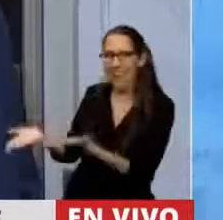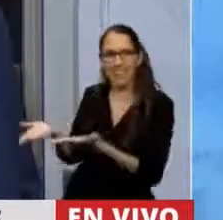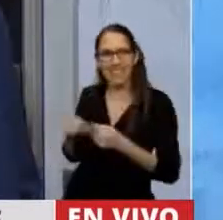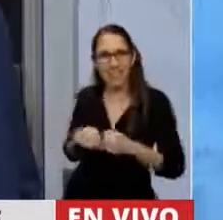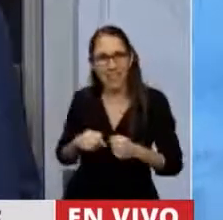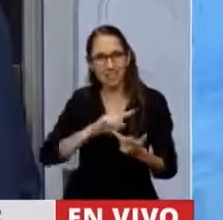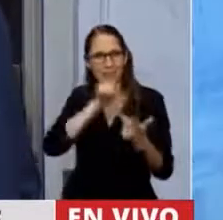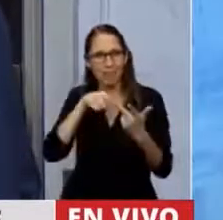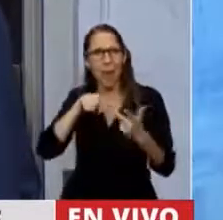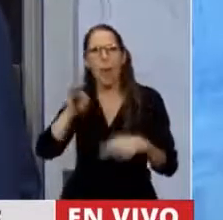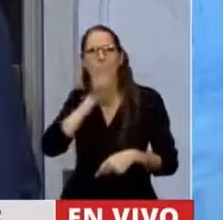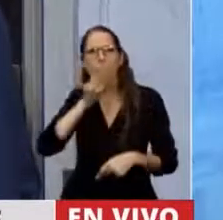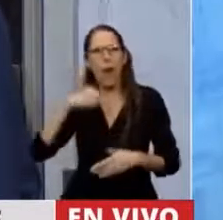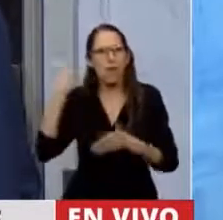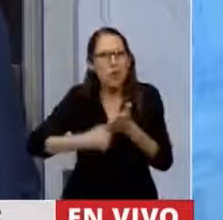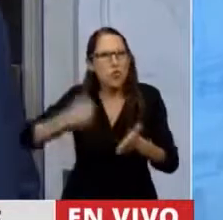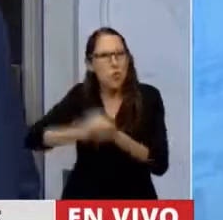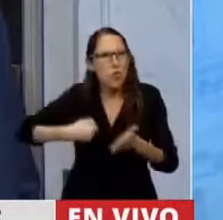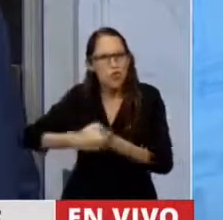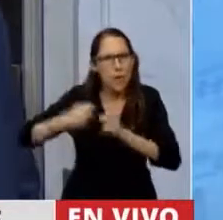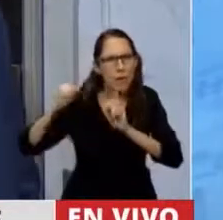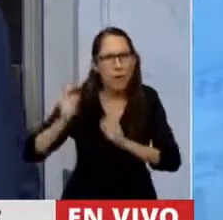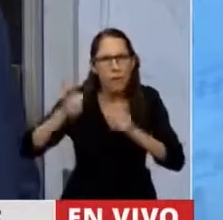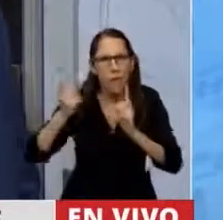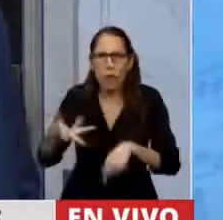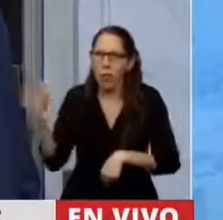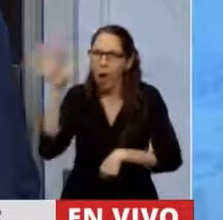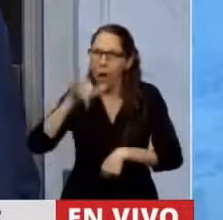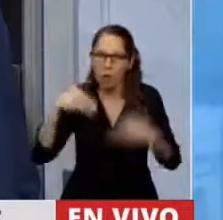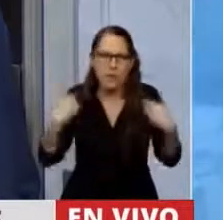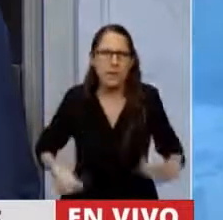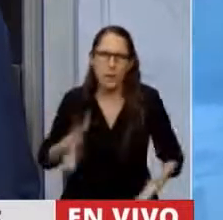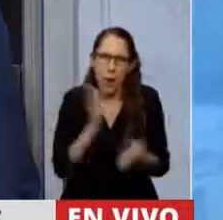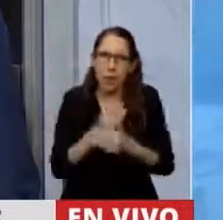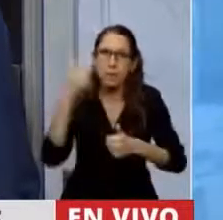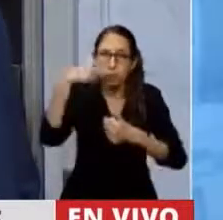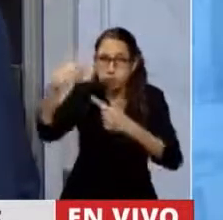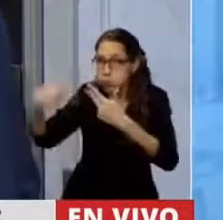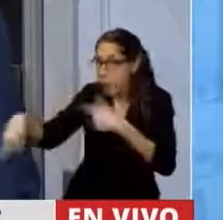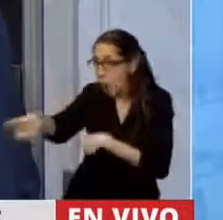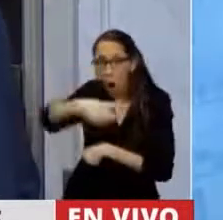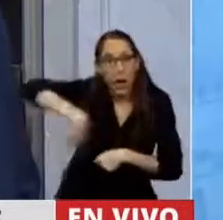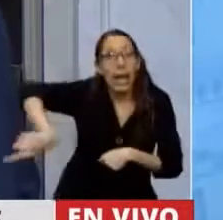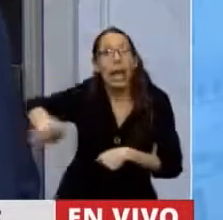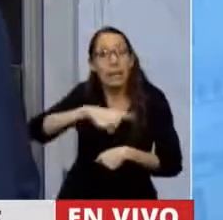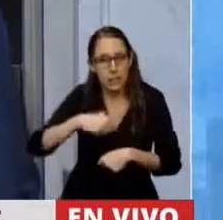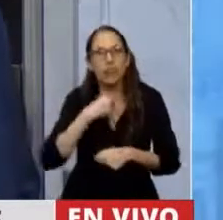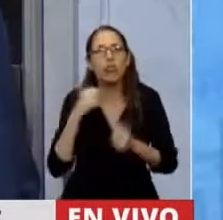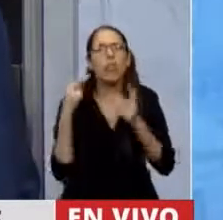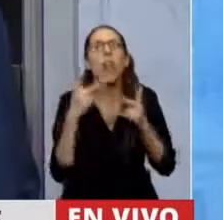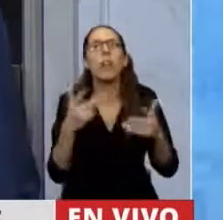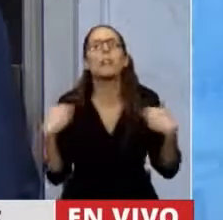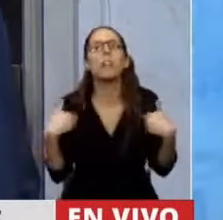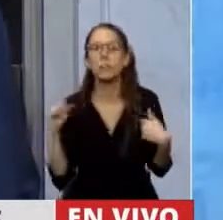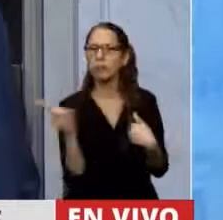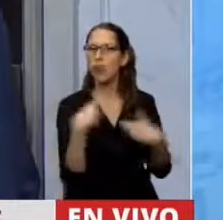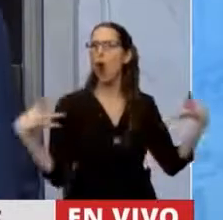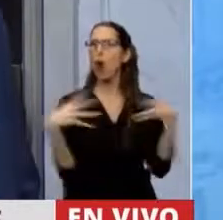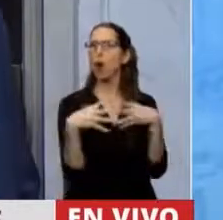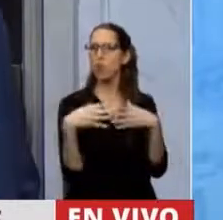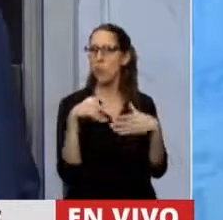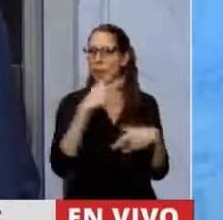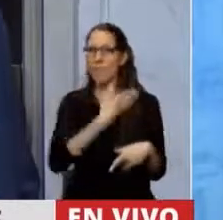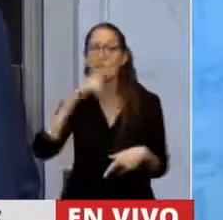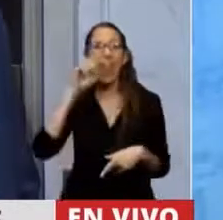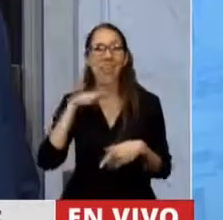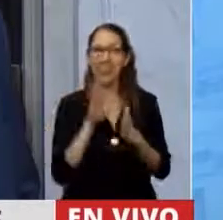mujeres que luchan por sus derechos todos los días, quiero decir que van a encontrar en la bancada del Frente de Izquierda